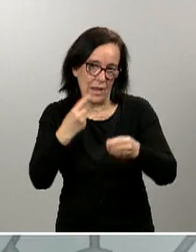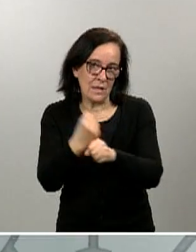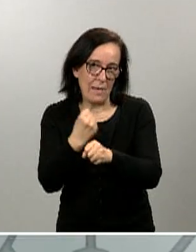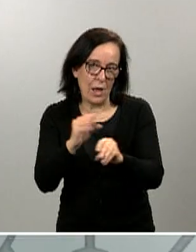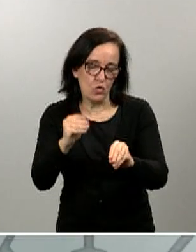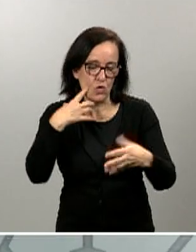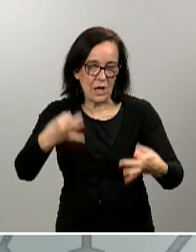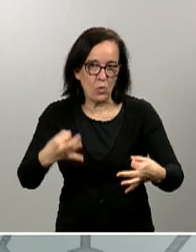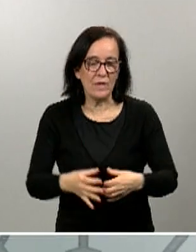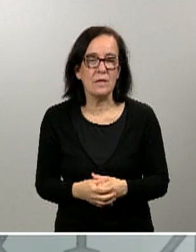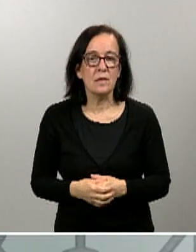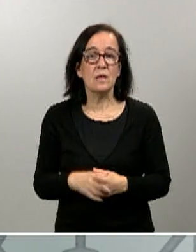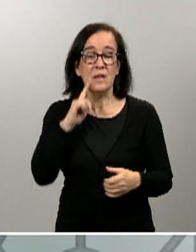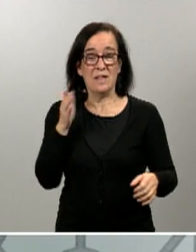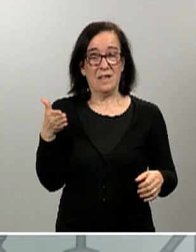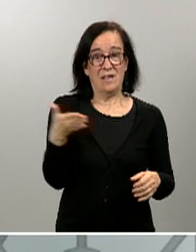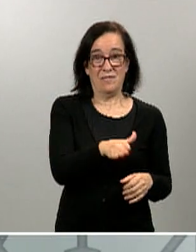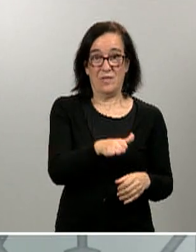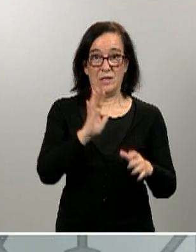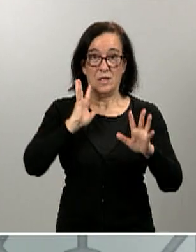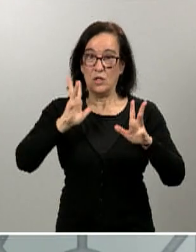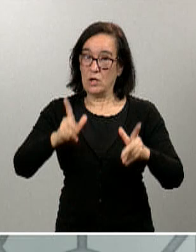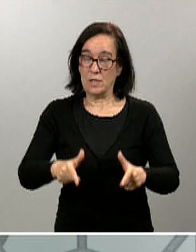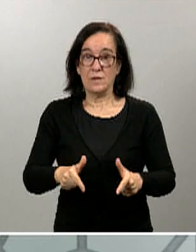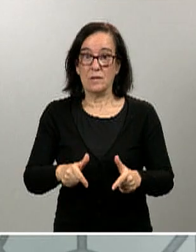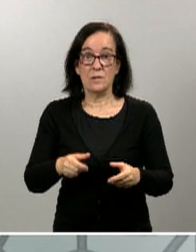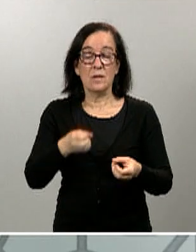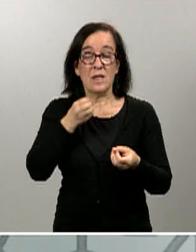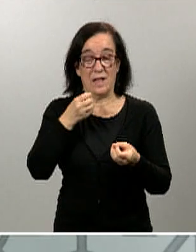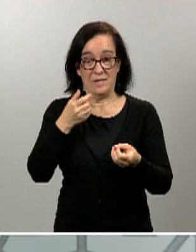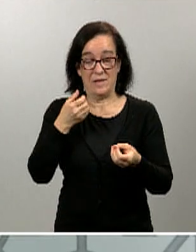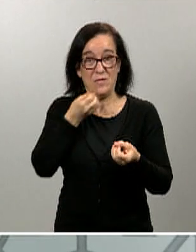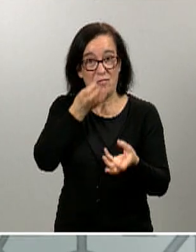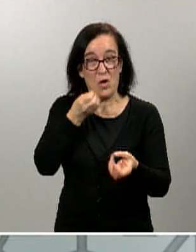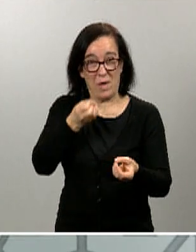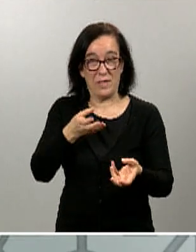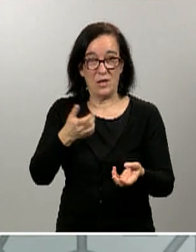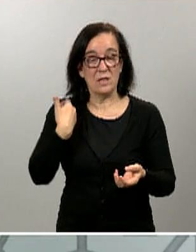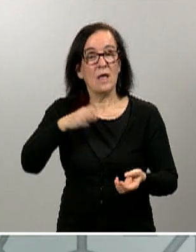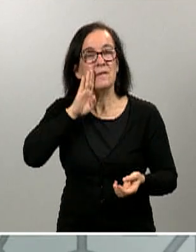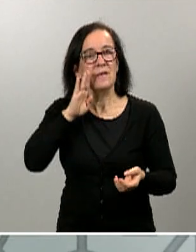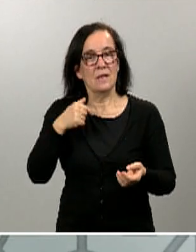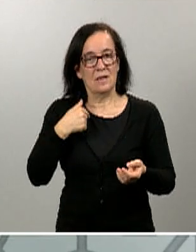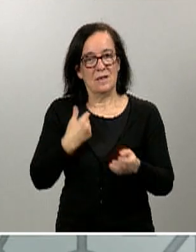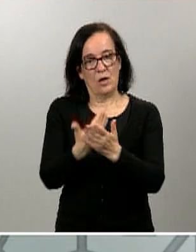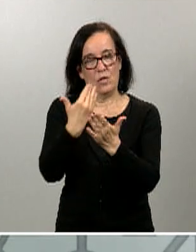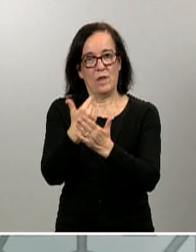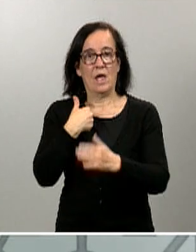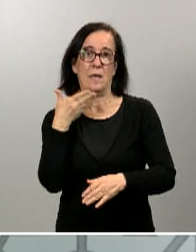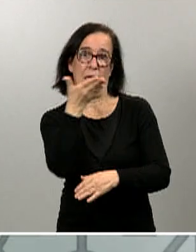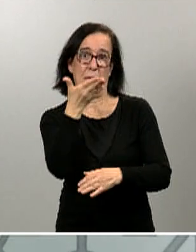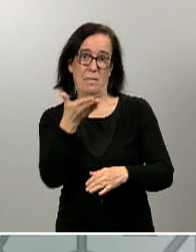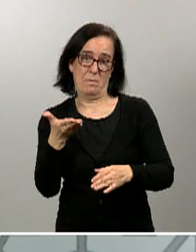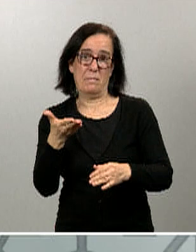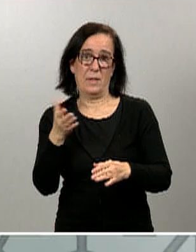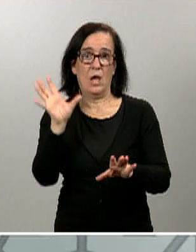Los fallecidos en las residencias es una información que, como yo creo que hemos comentado estos días, se ha solicitado a todas